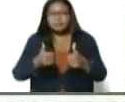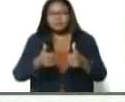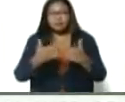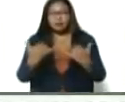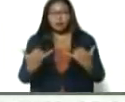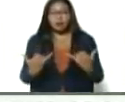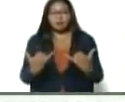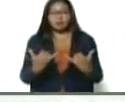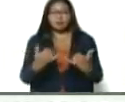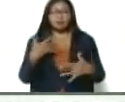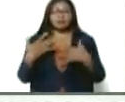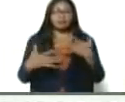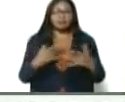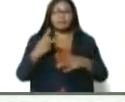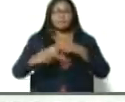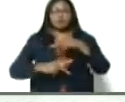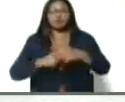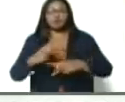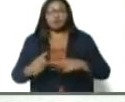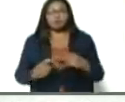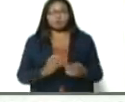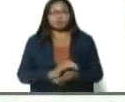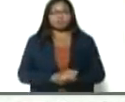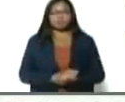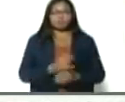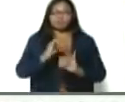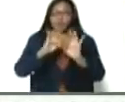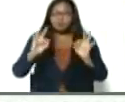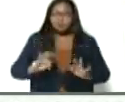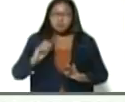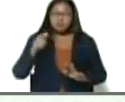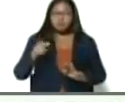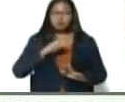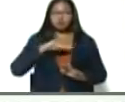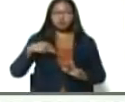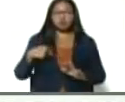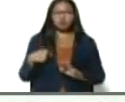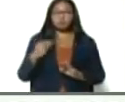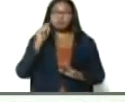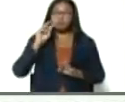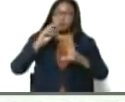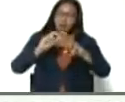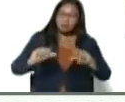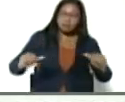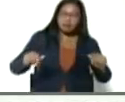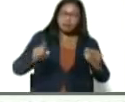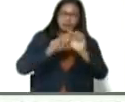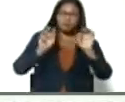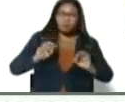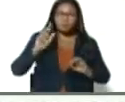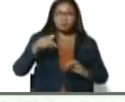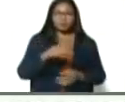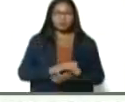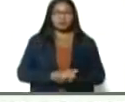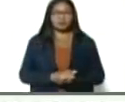de la actividad productiva, allí no solamente estamos considerando la tierra como tal, como